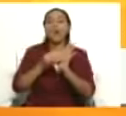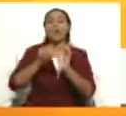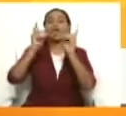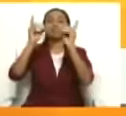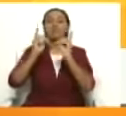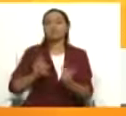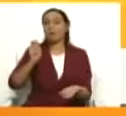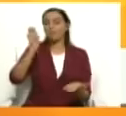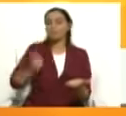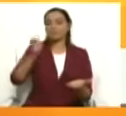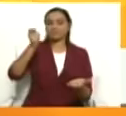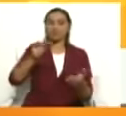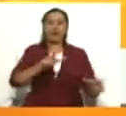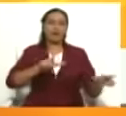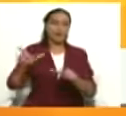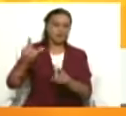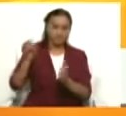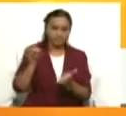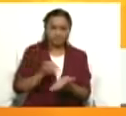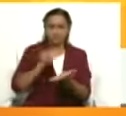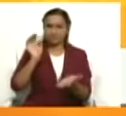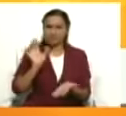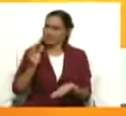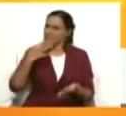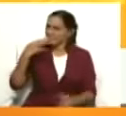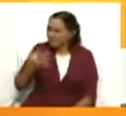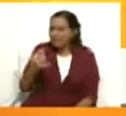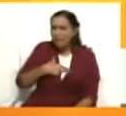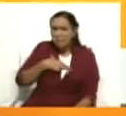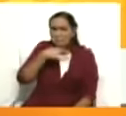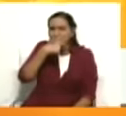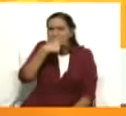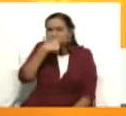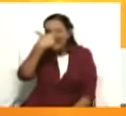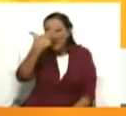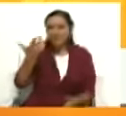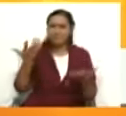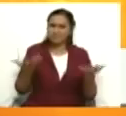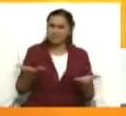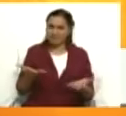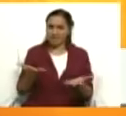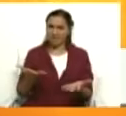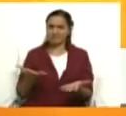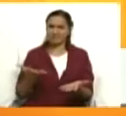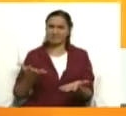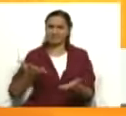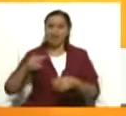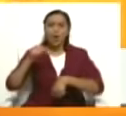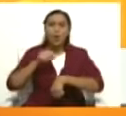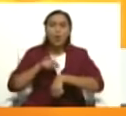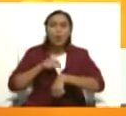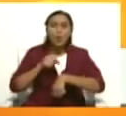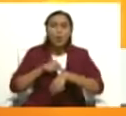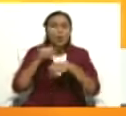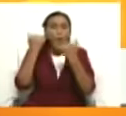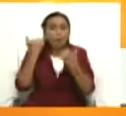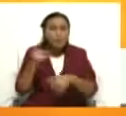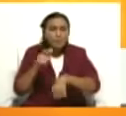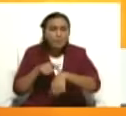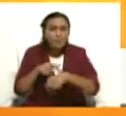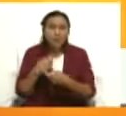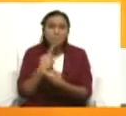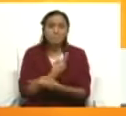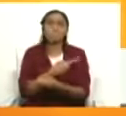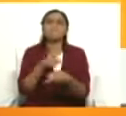Mira, realmente vergonzoso, porque en este minuto se lleva a cabo uno de los